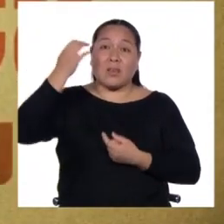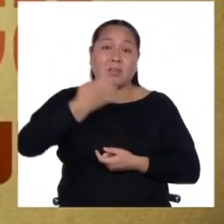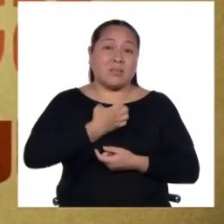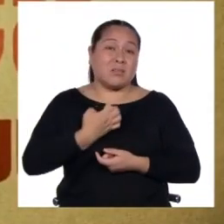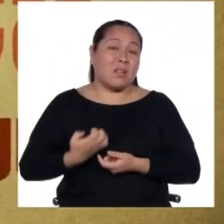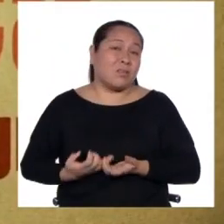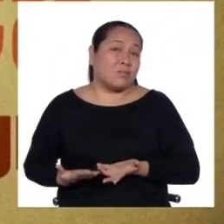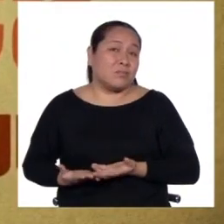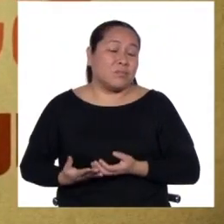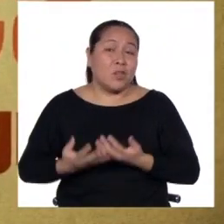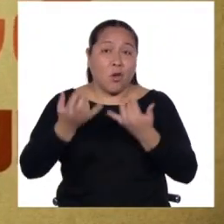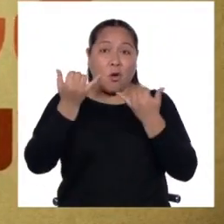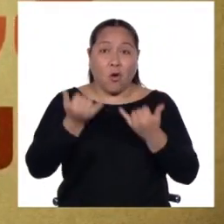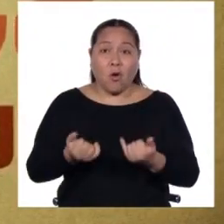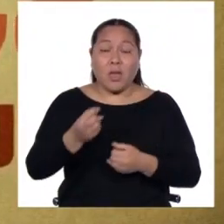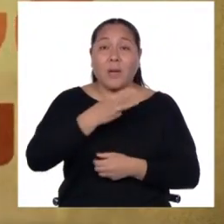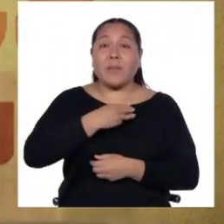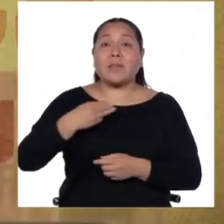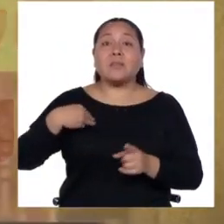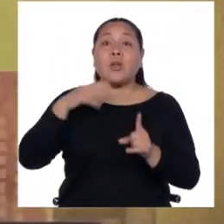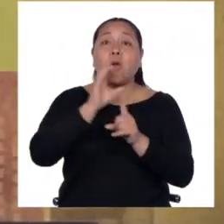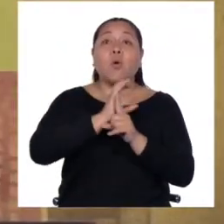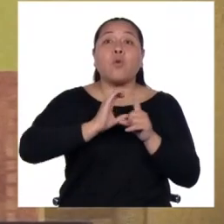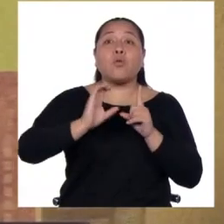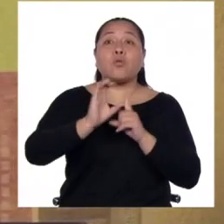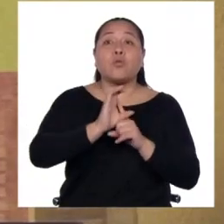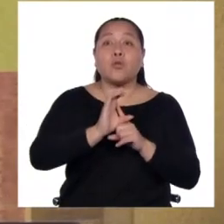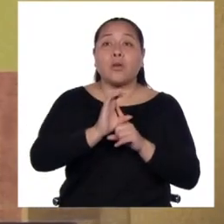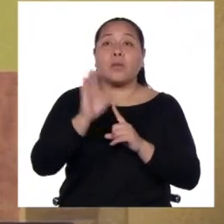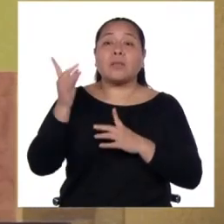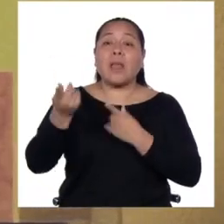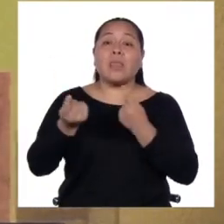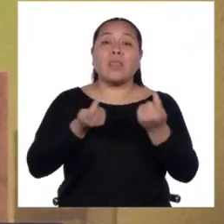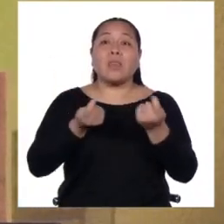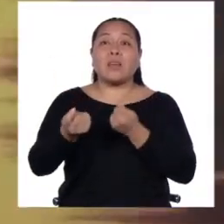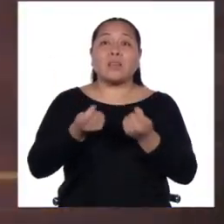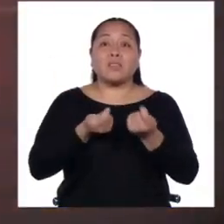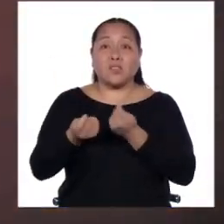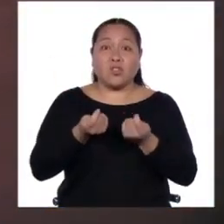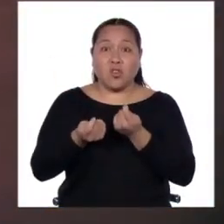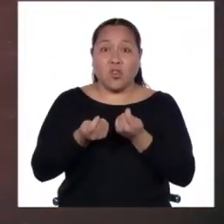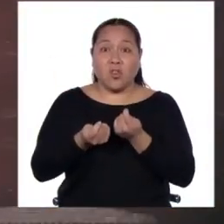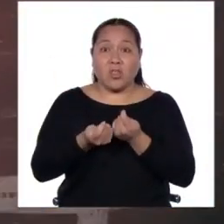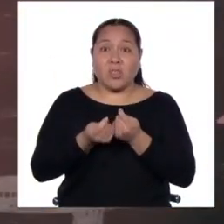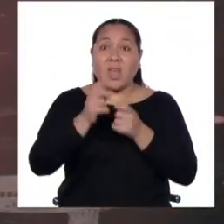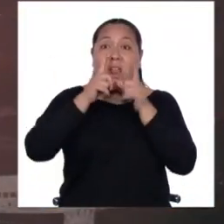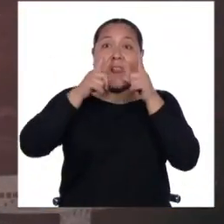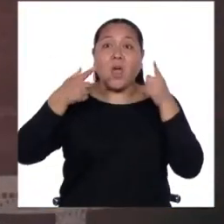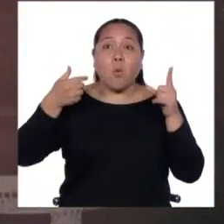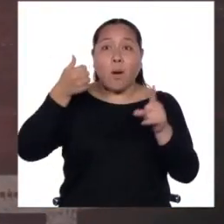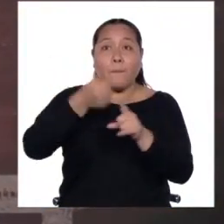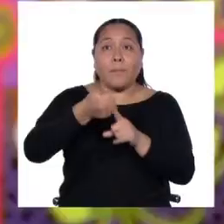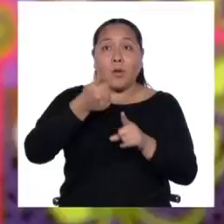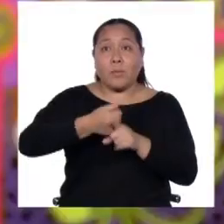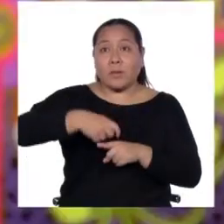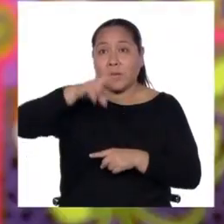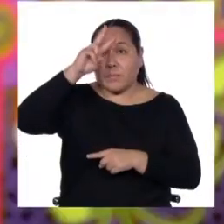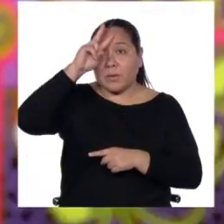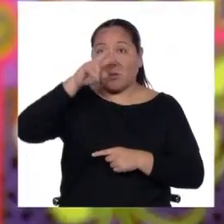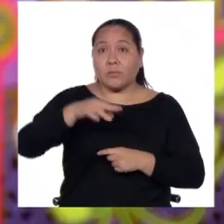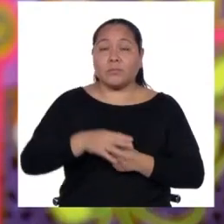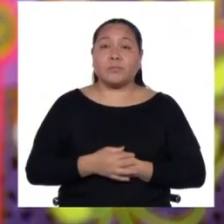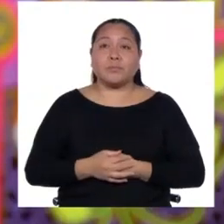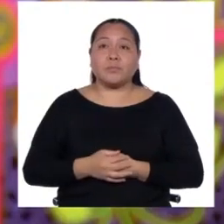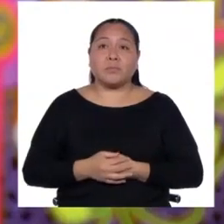Por eso, hoy, el Ministerio de Cultura tiene una dirección de lenguas indígenas. Si